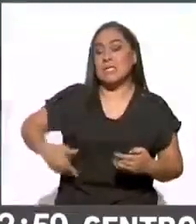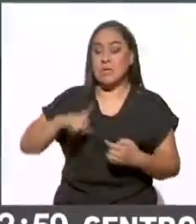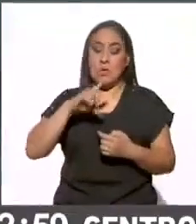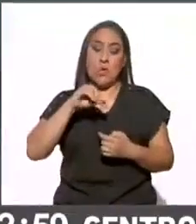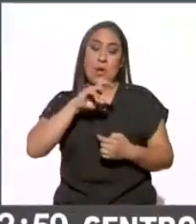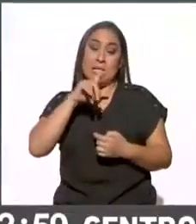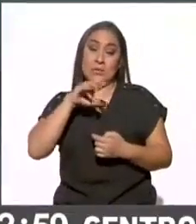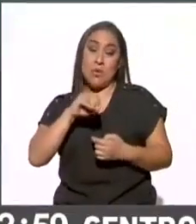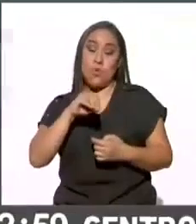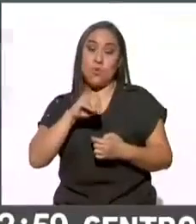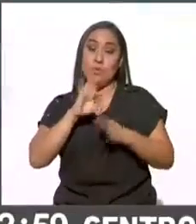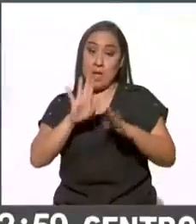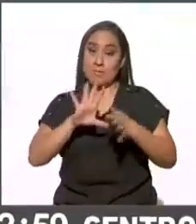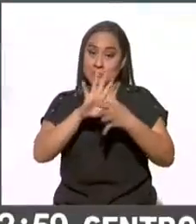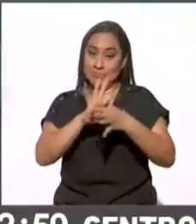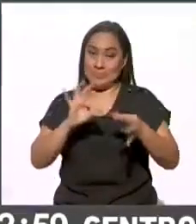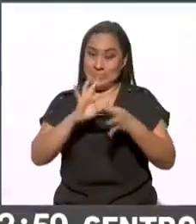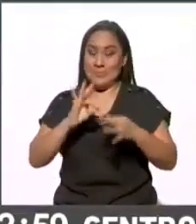esta noche.